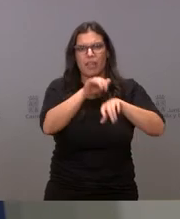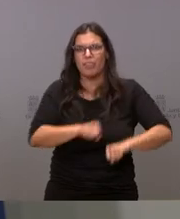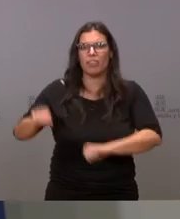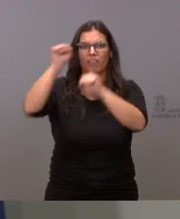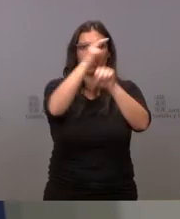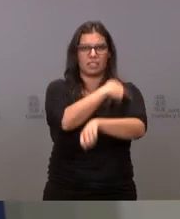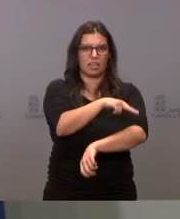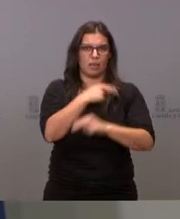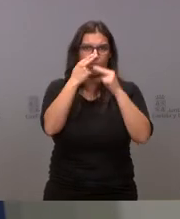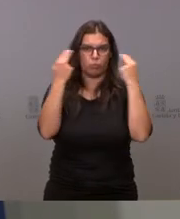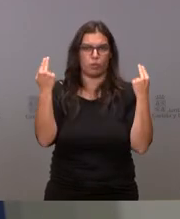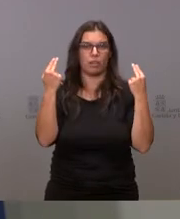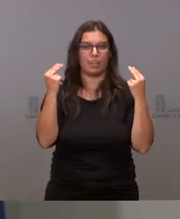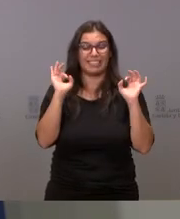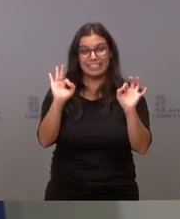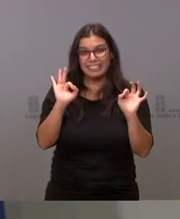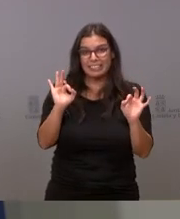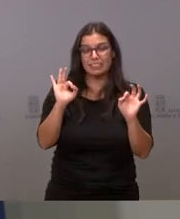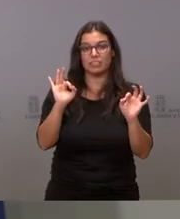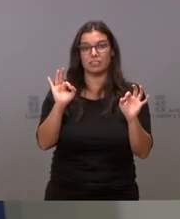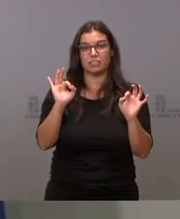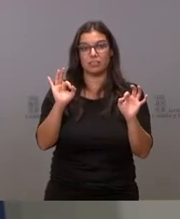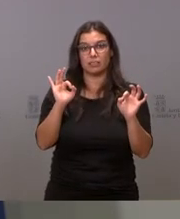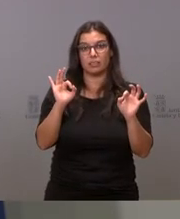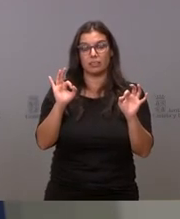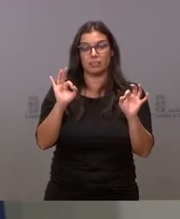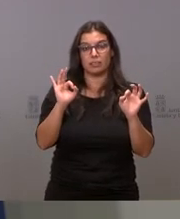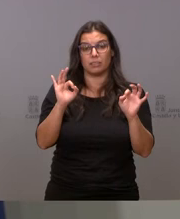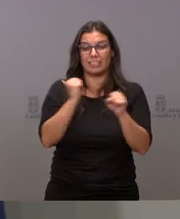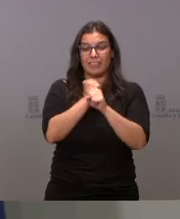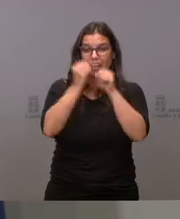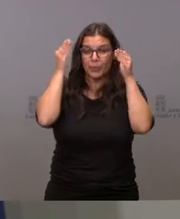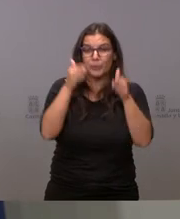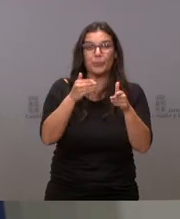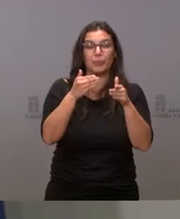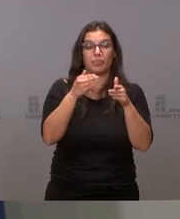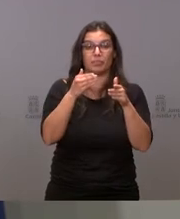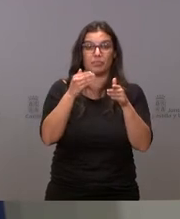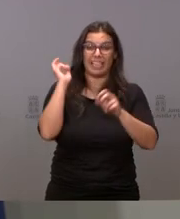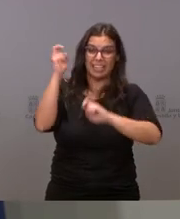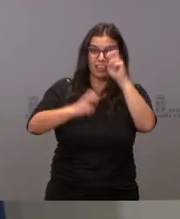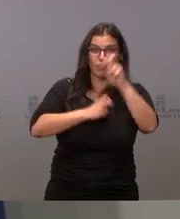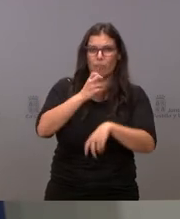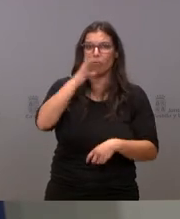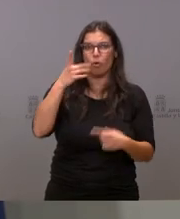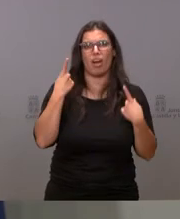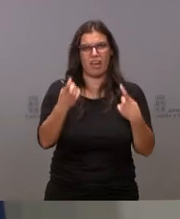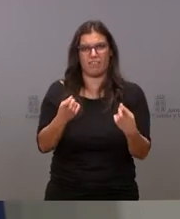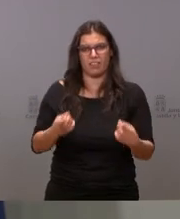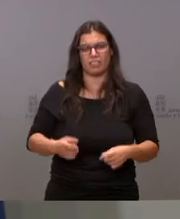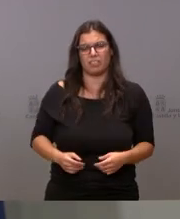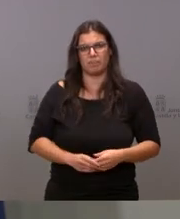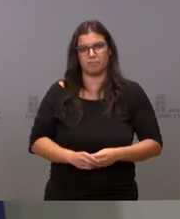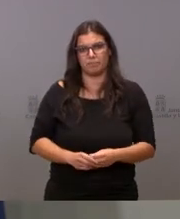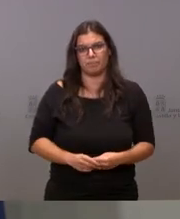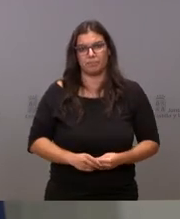pública y en concreto en la necesidad de una reforma de nuestra atención